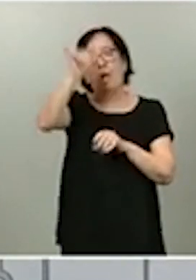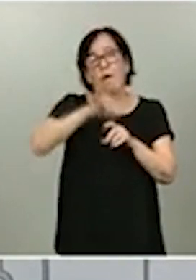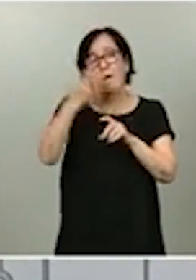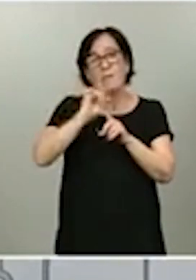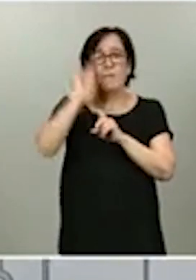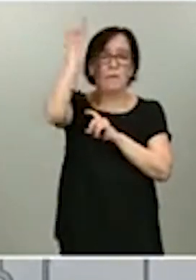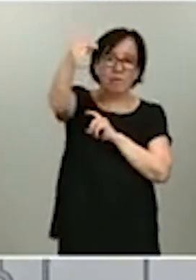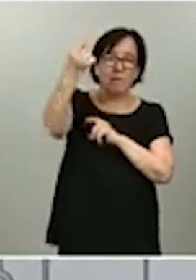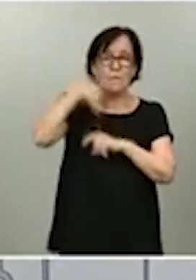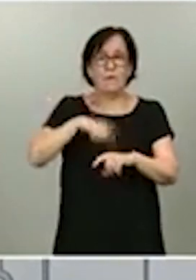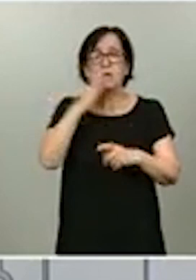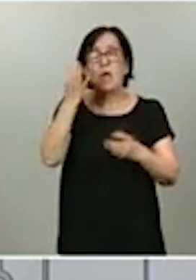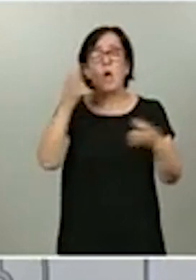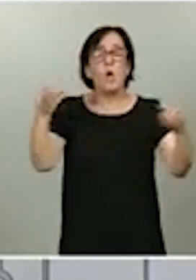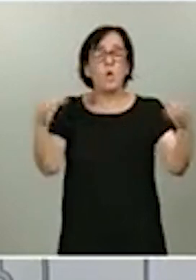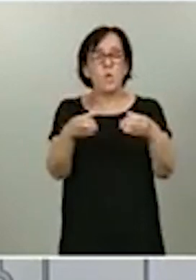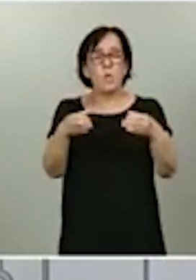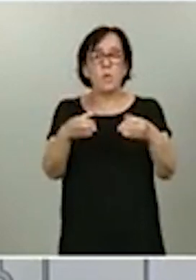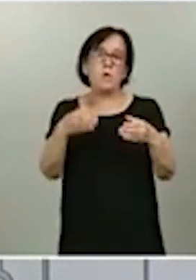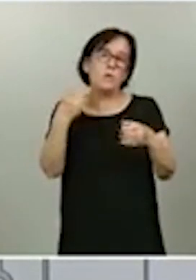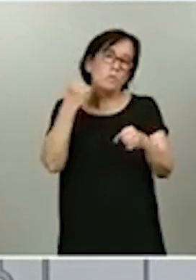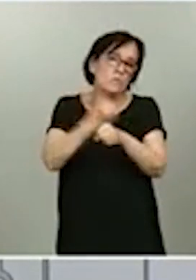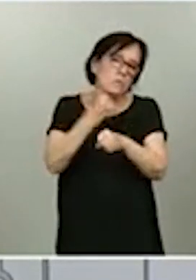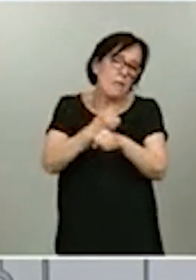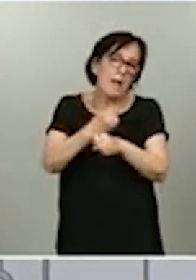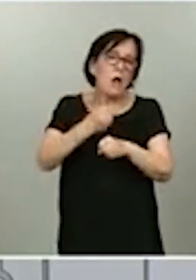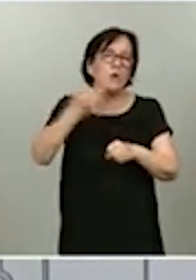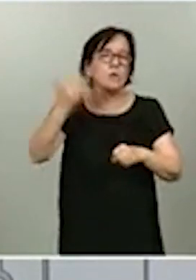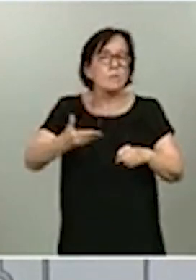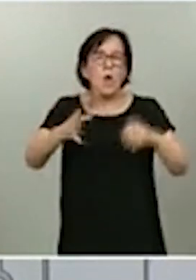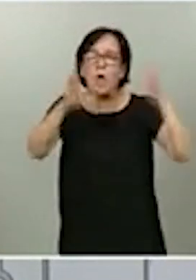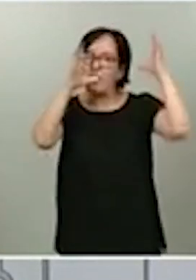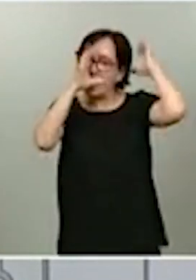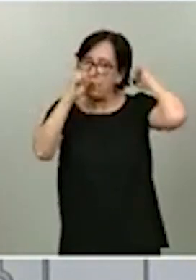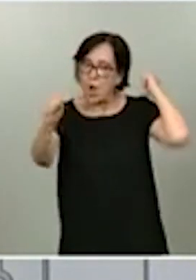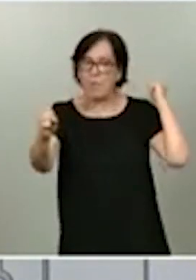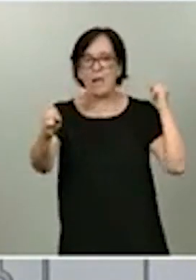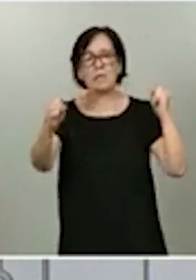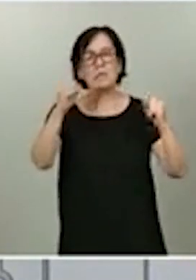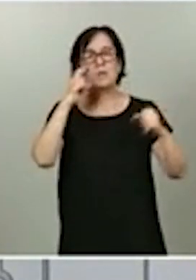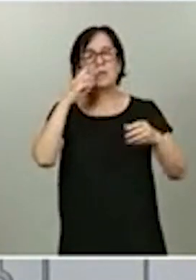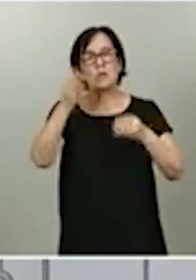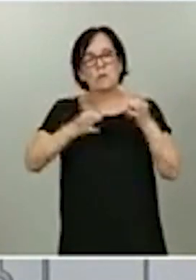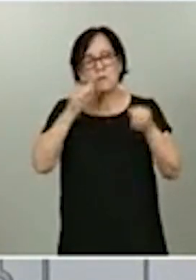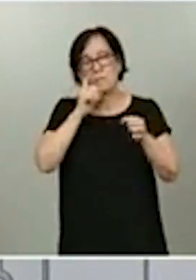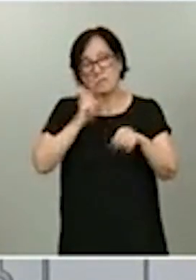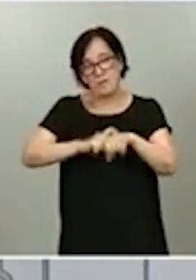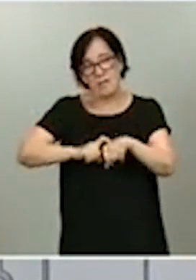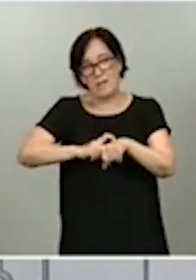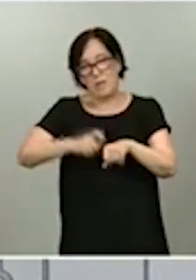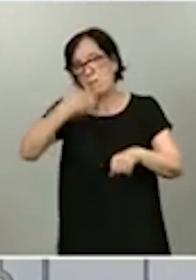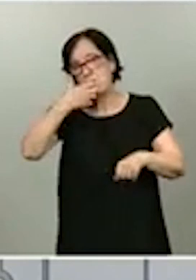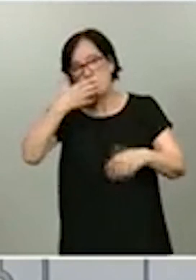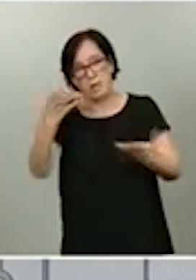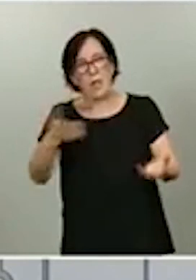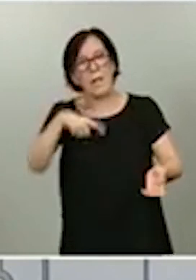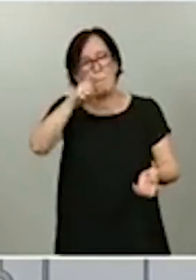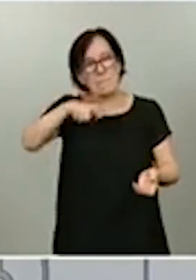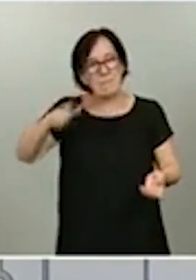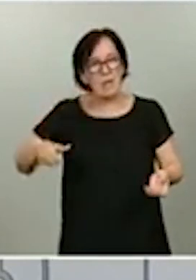que tengan misiones importantes diplomáticas. Y algunas misiones de este estilo, por ejemplo, personas de organismos